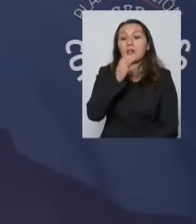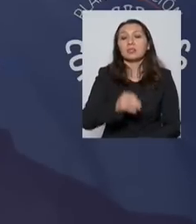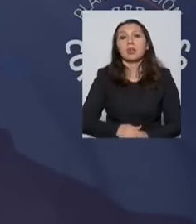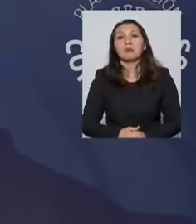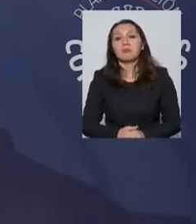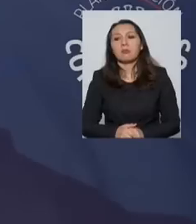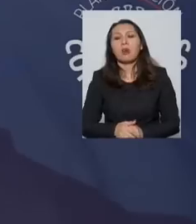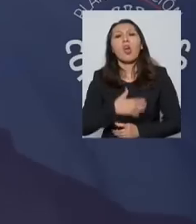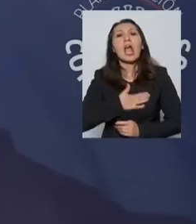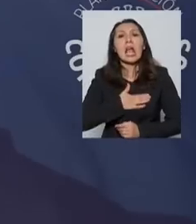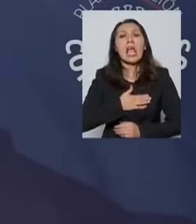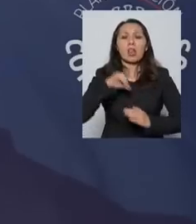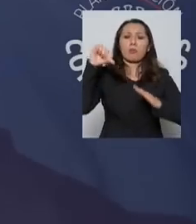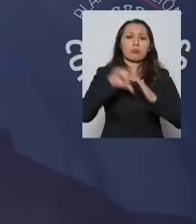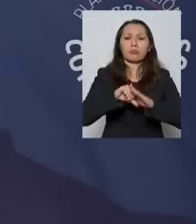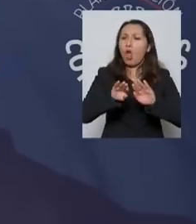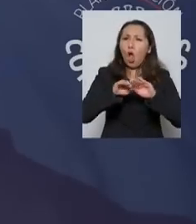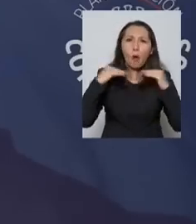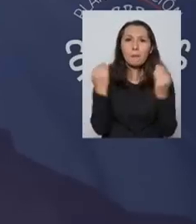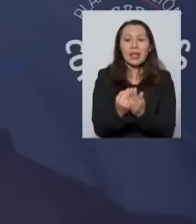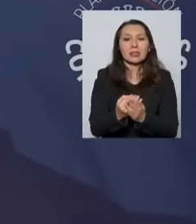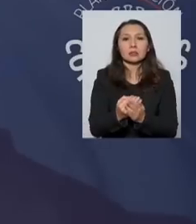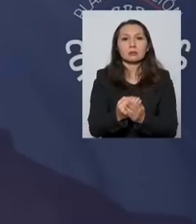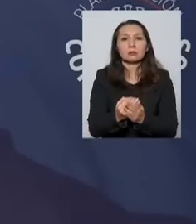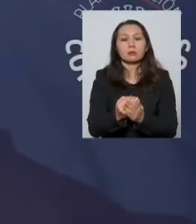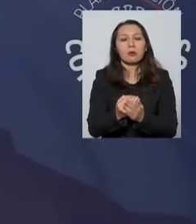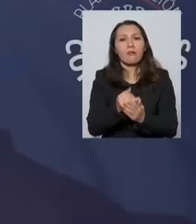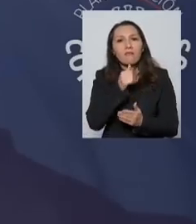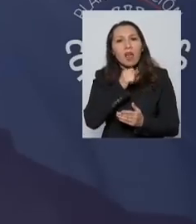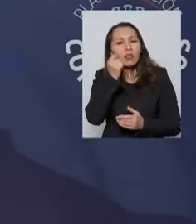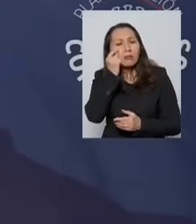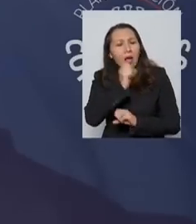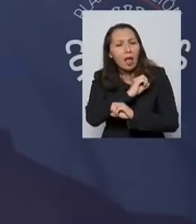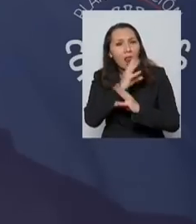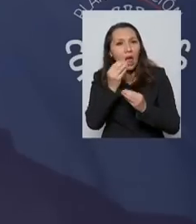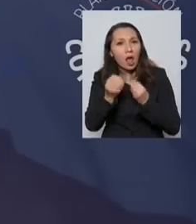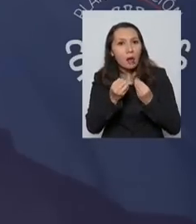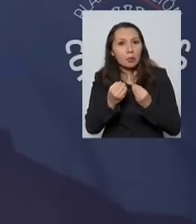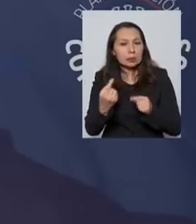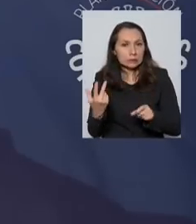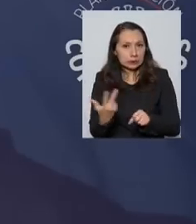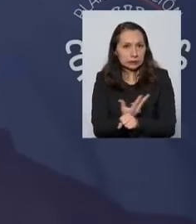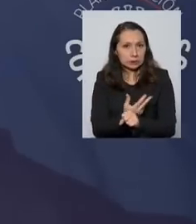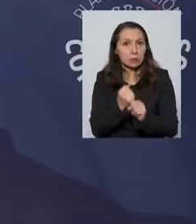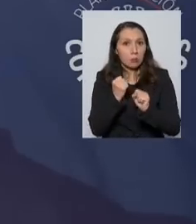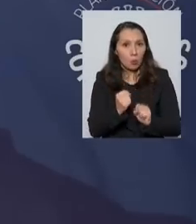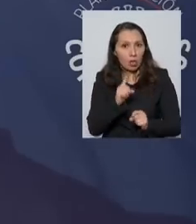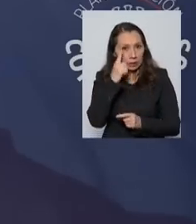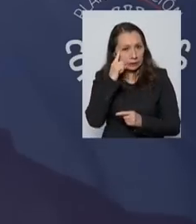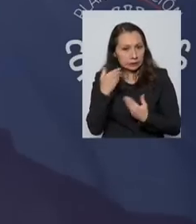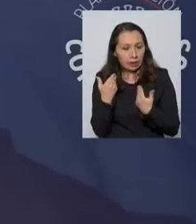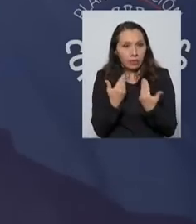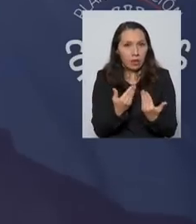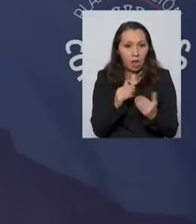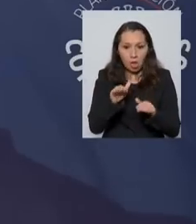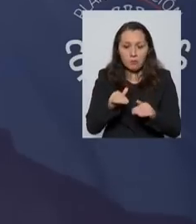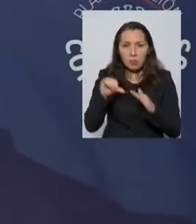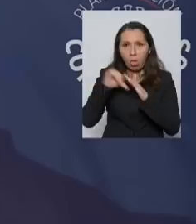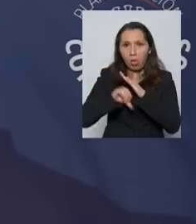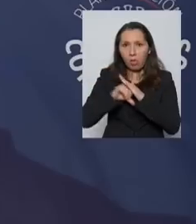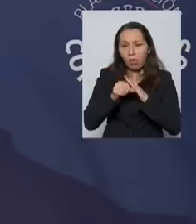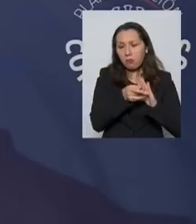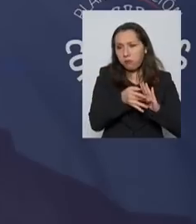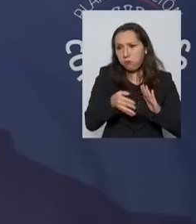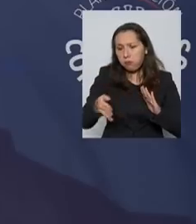queremos una cuarentena total, sin dimensionar exactamente el daño que puede producirles a ellos mismos y a